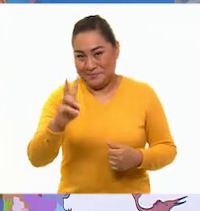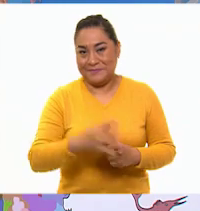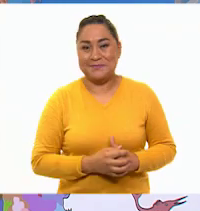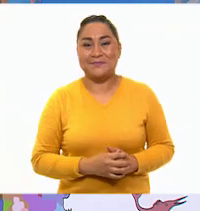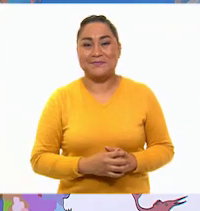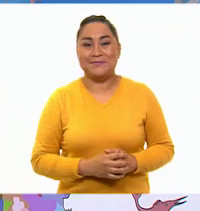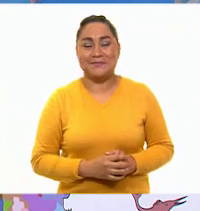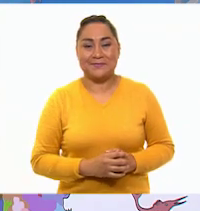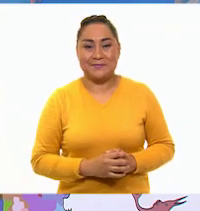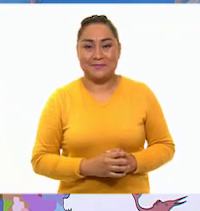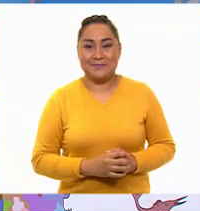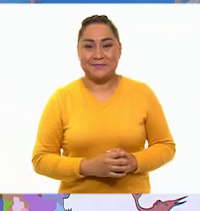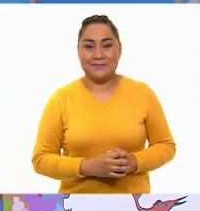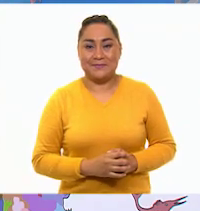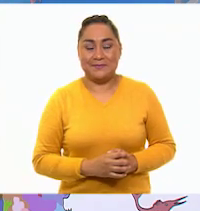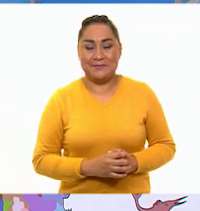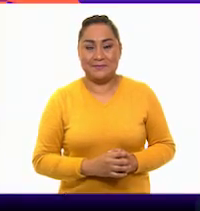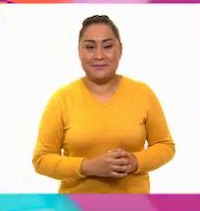¡Corre video!